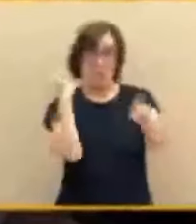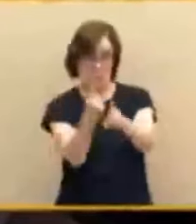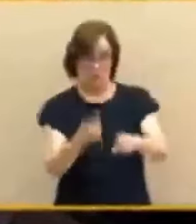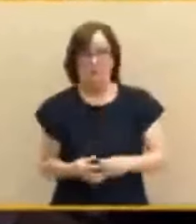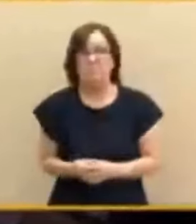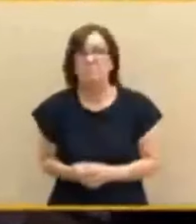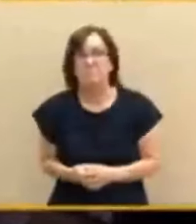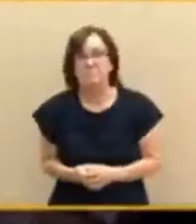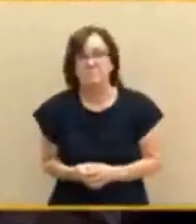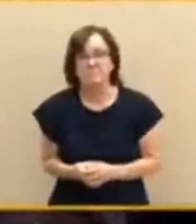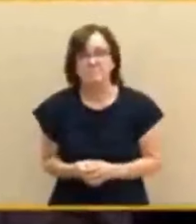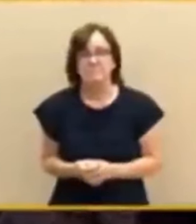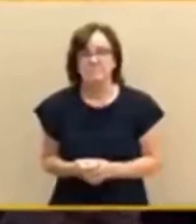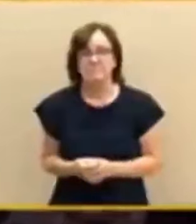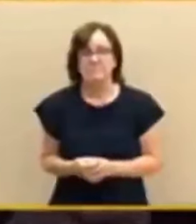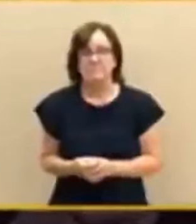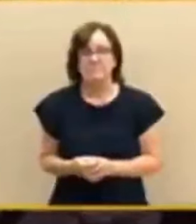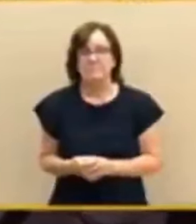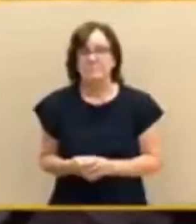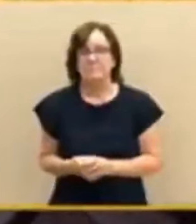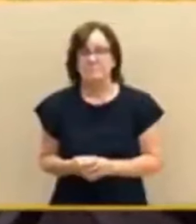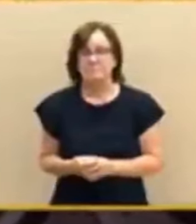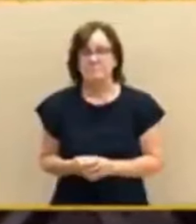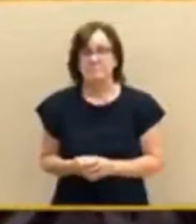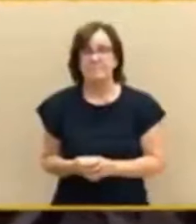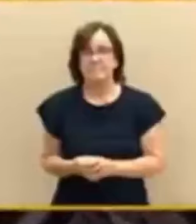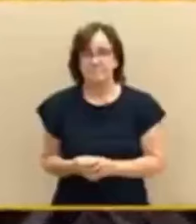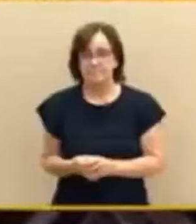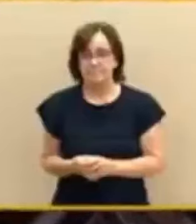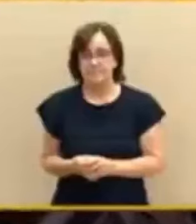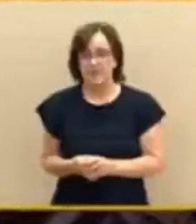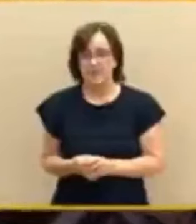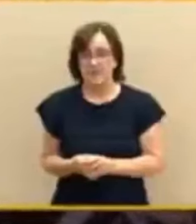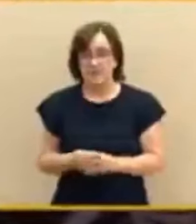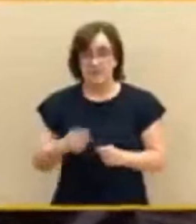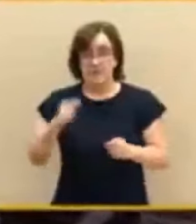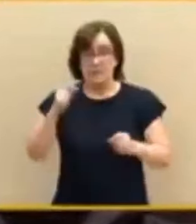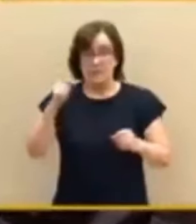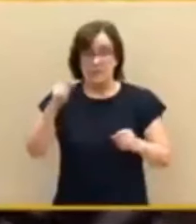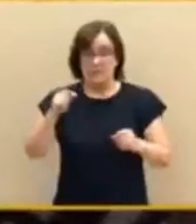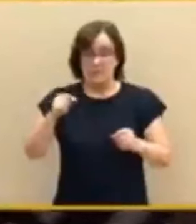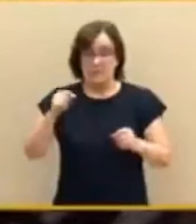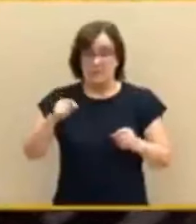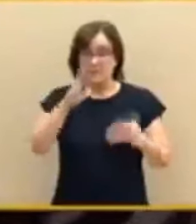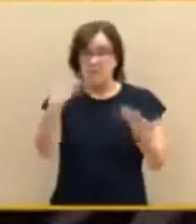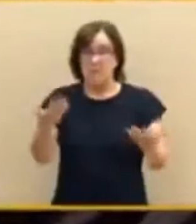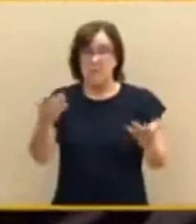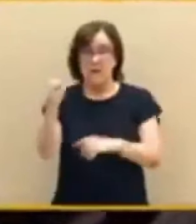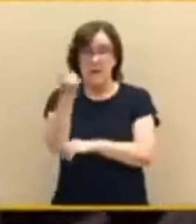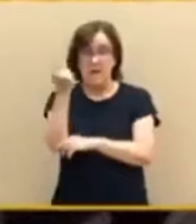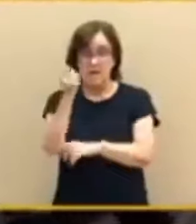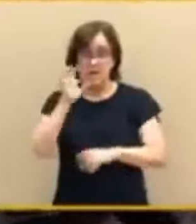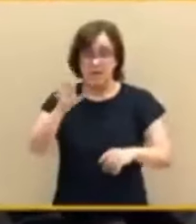Esto es, señorías, un éxito de país del conjunto de la sociedad española que especialmente